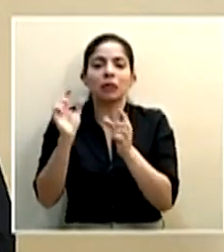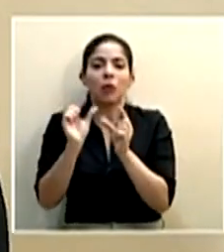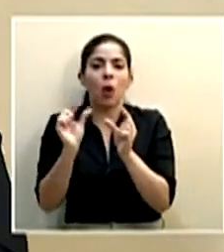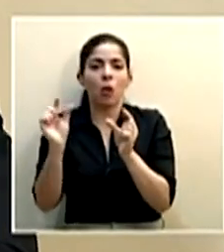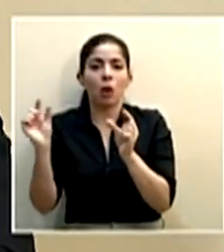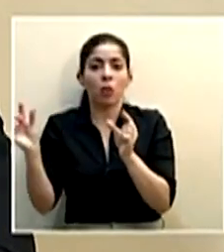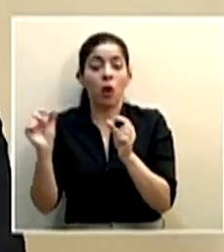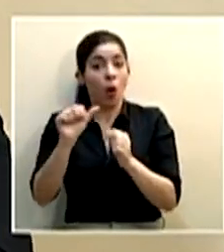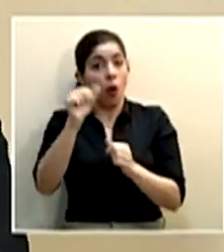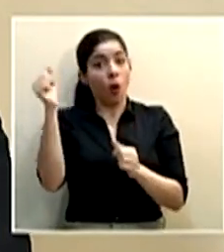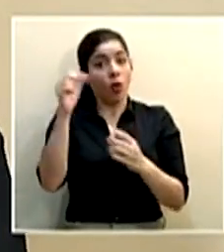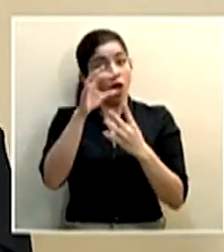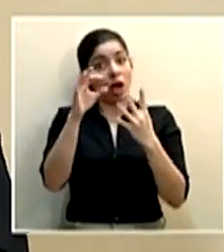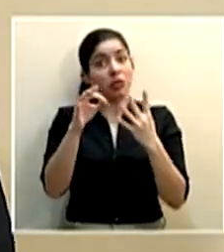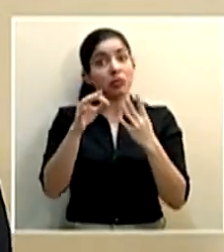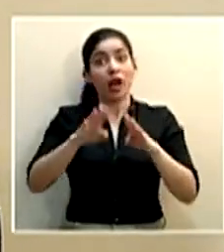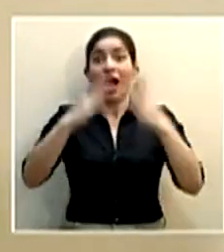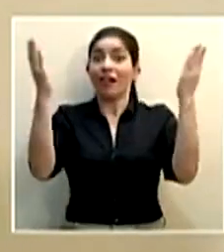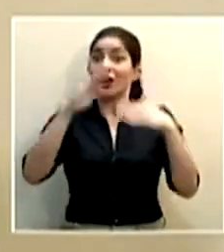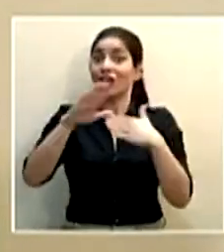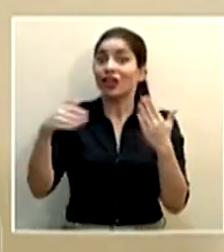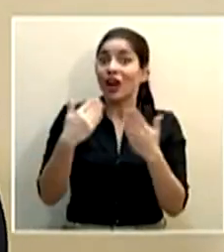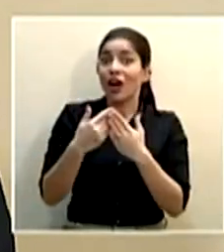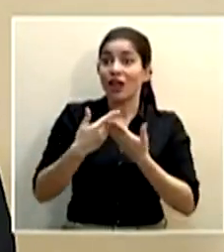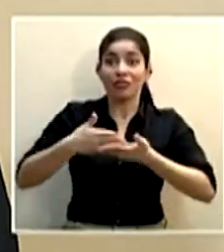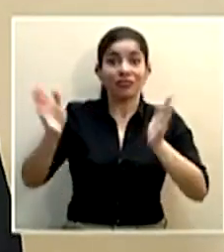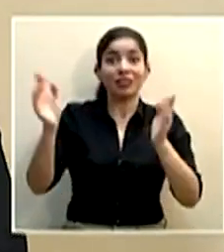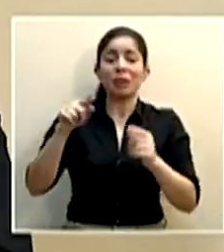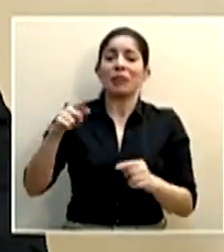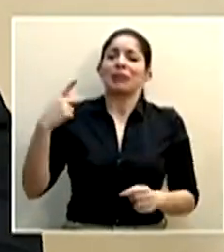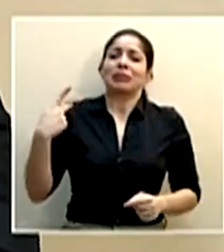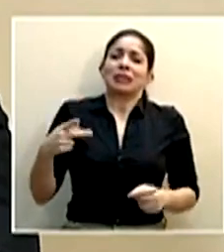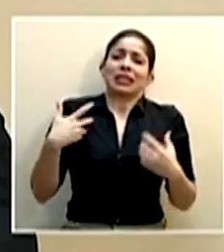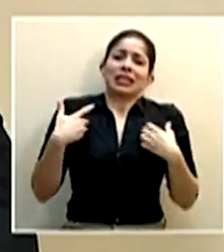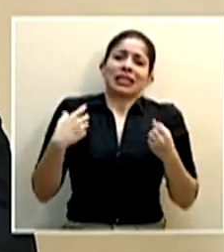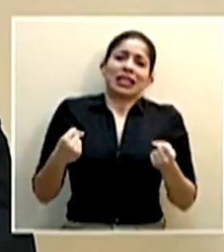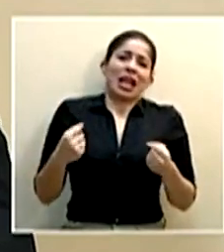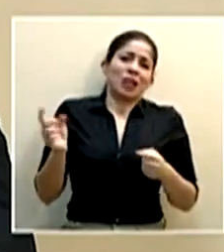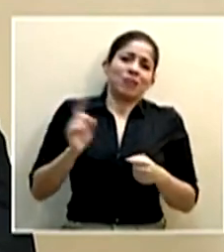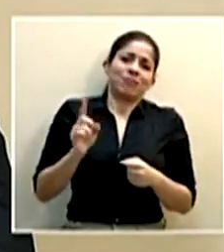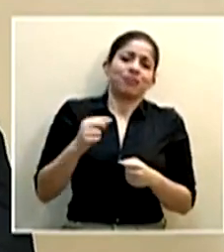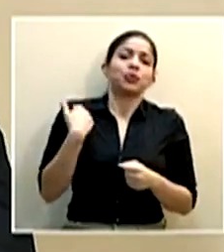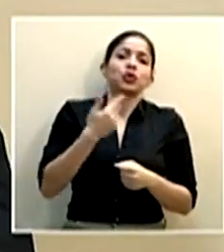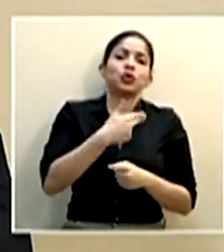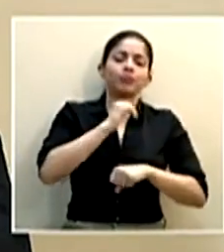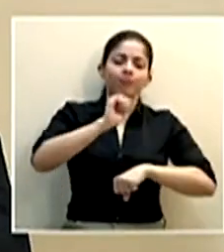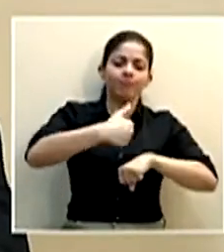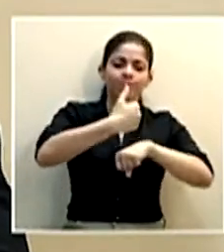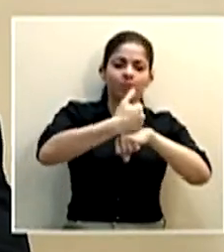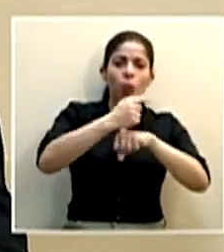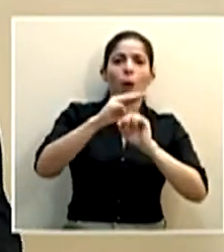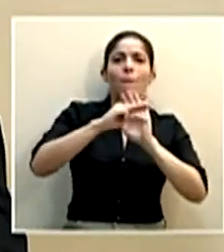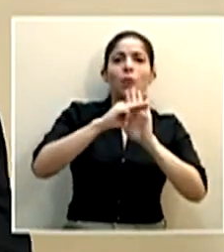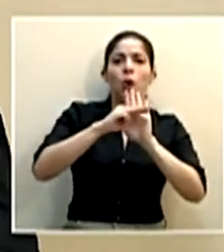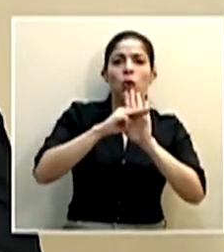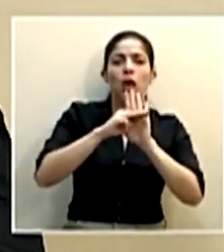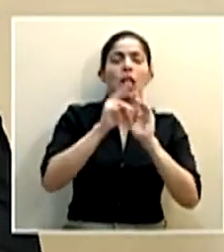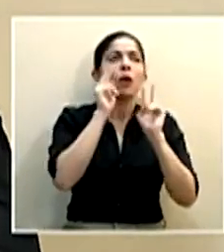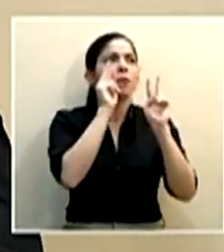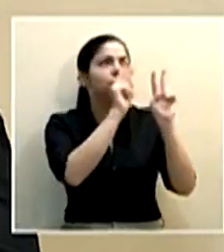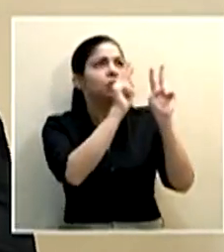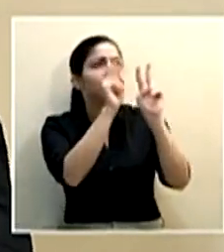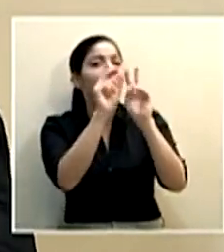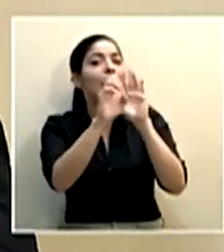abrir todo de un solo, pero el riesgo es altísimo, el riesgo en salud. Lo que optamos es por un modelo siguiendo ejemplos